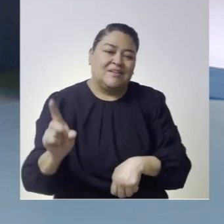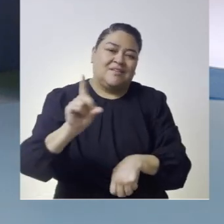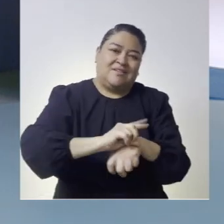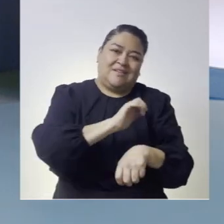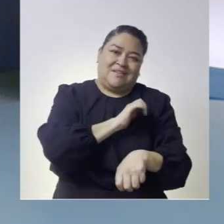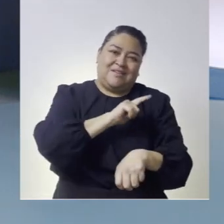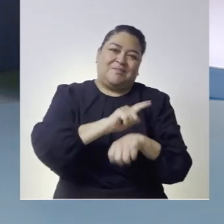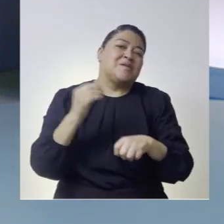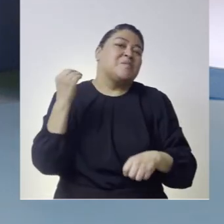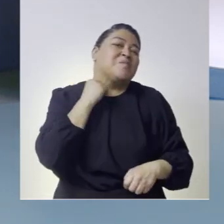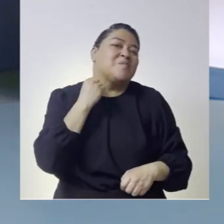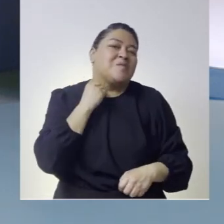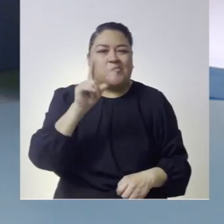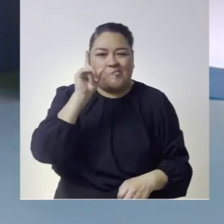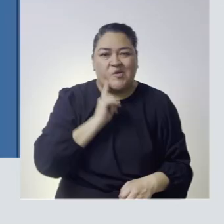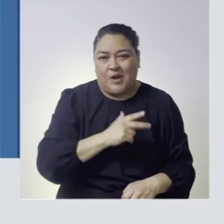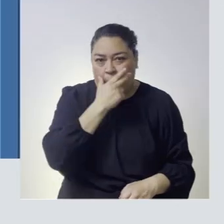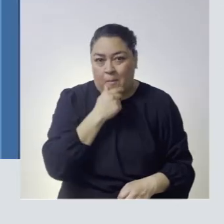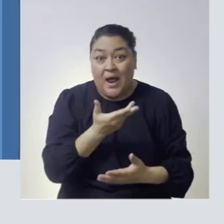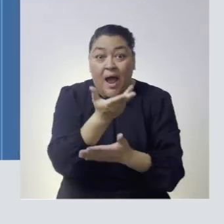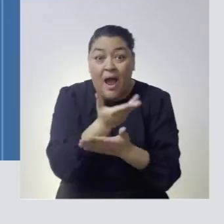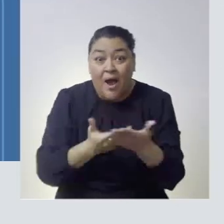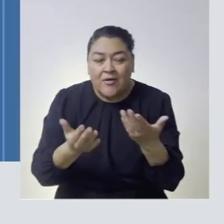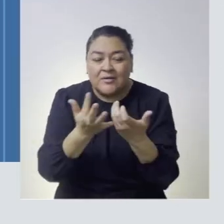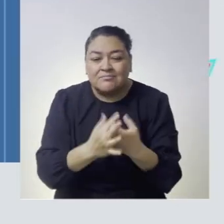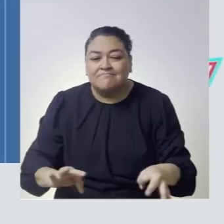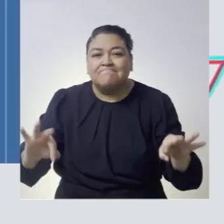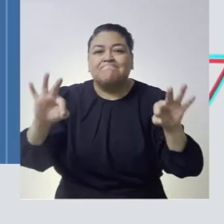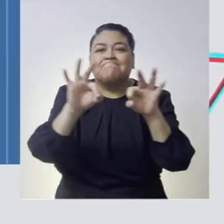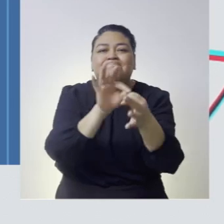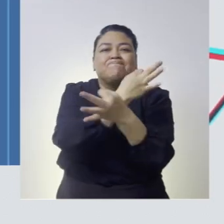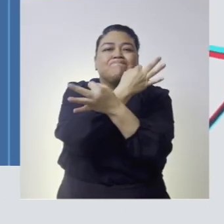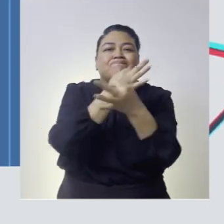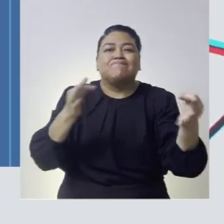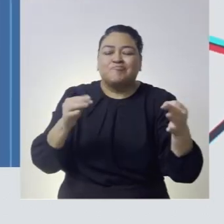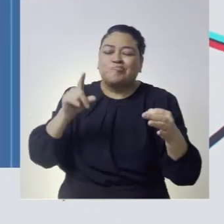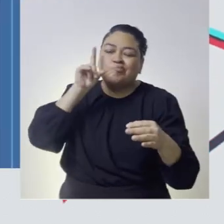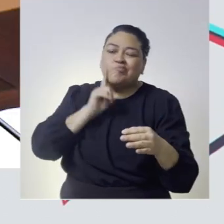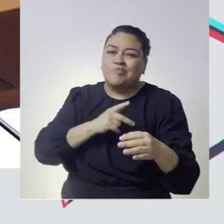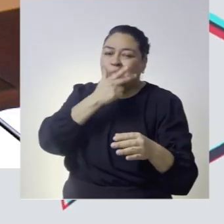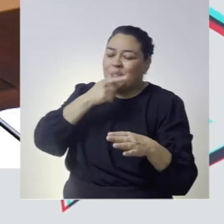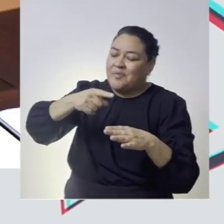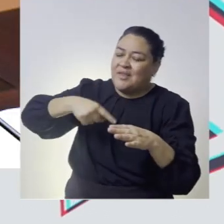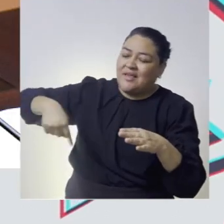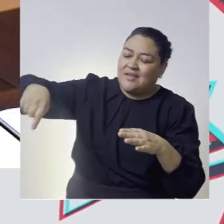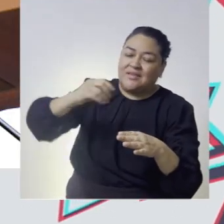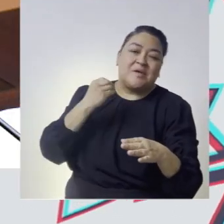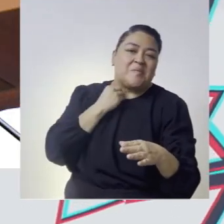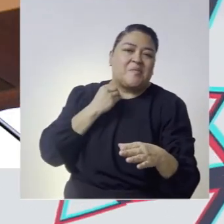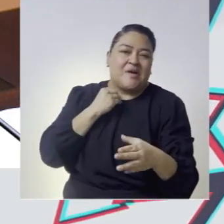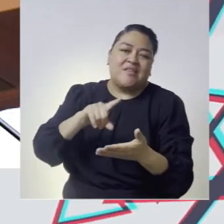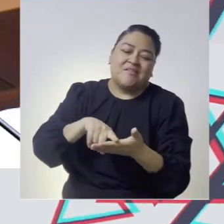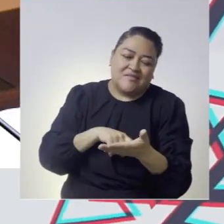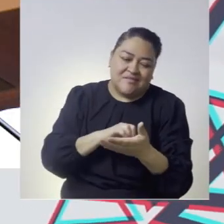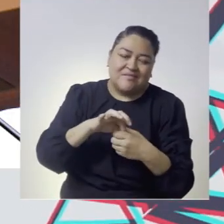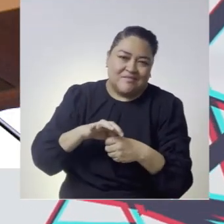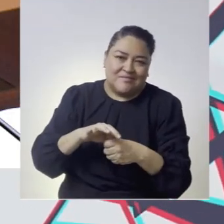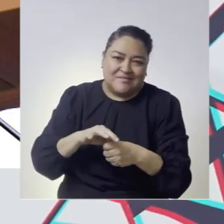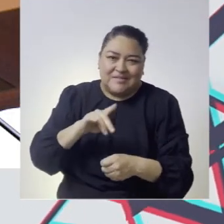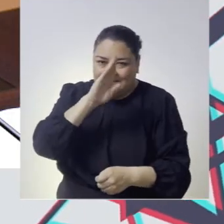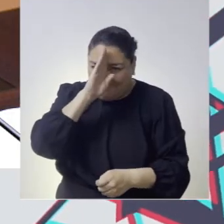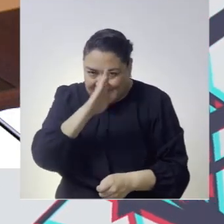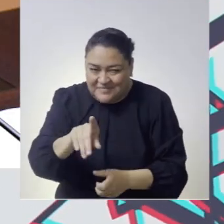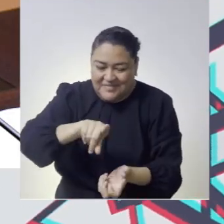y la abogada en méxico hoy destacamos la importante labor de las y los abogados electorales que se